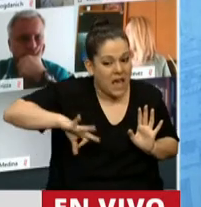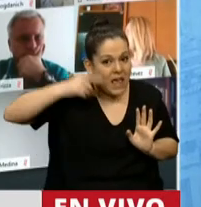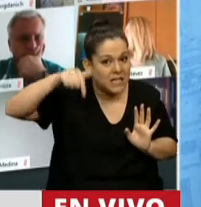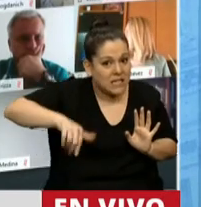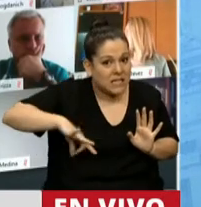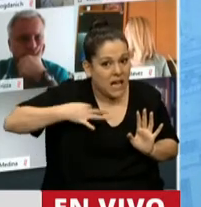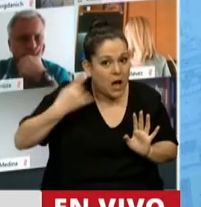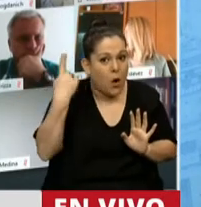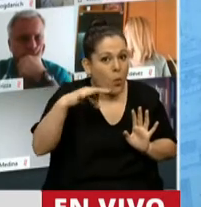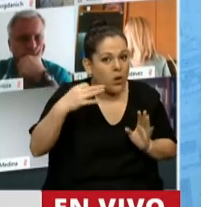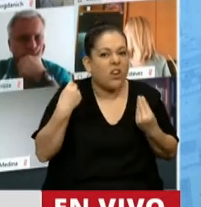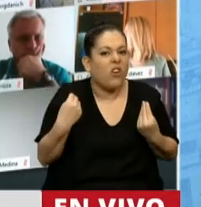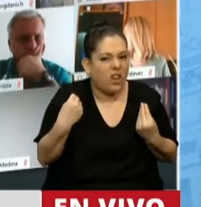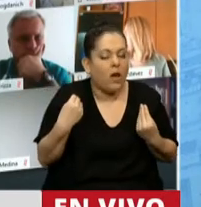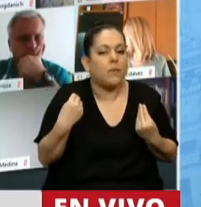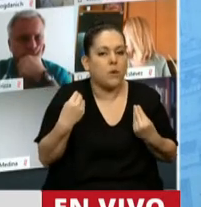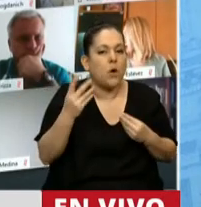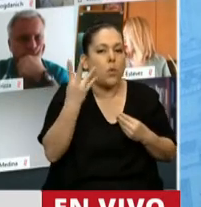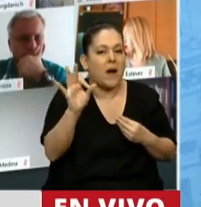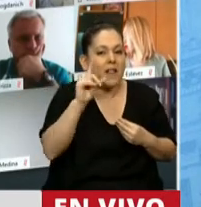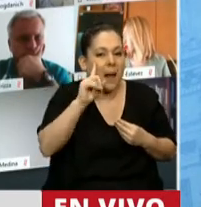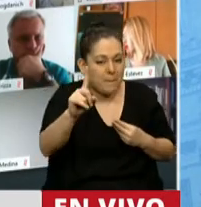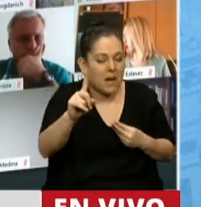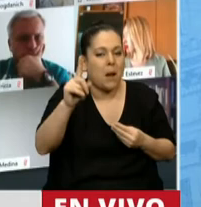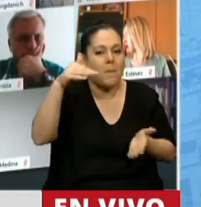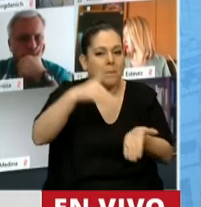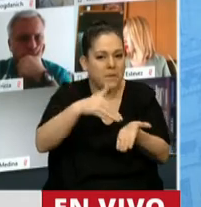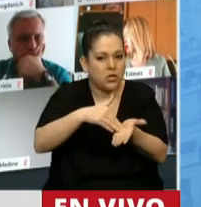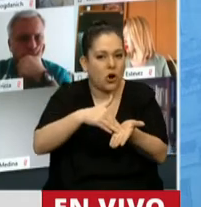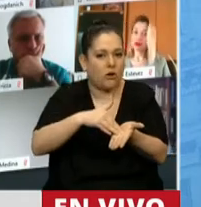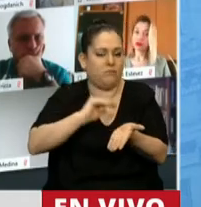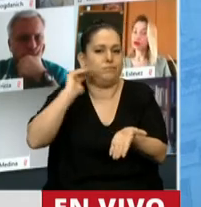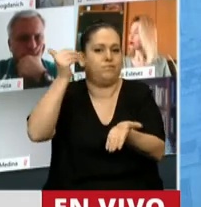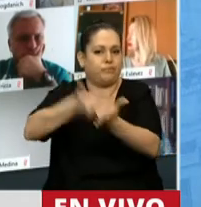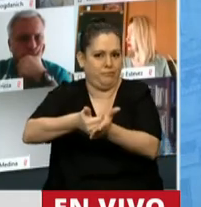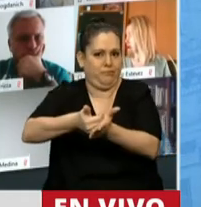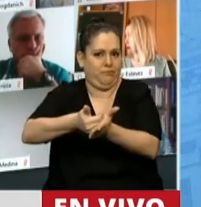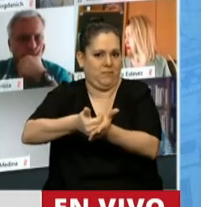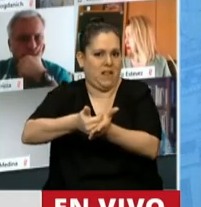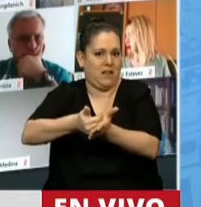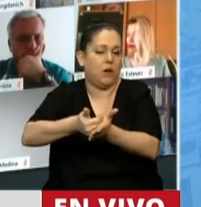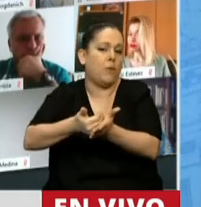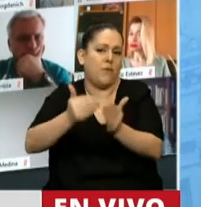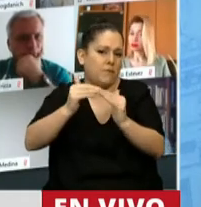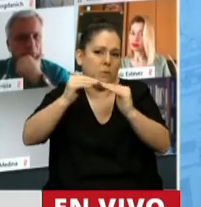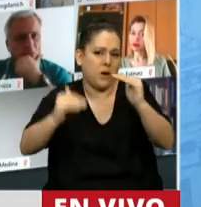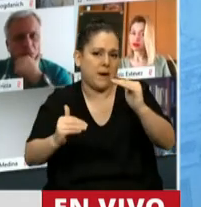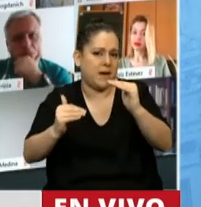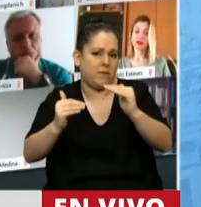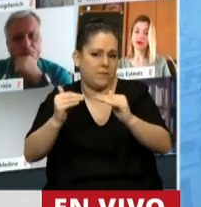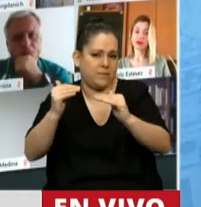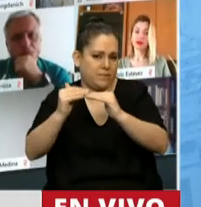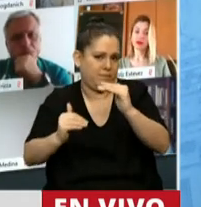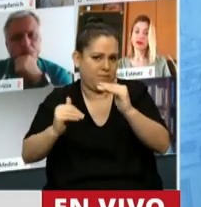únicamente este año, 42 mil millones de agujeros fiscales, para que se entienda bien claro. Obviamente, financiado de qué